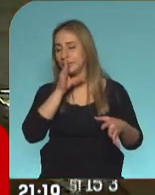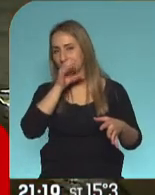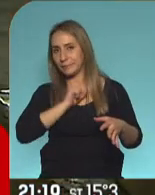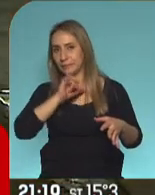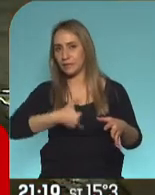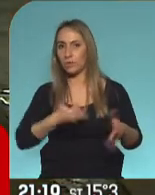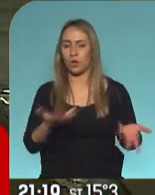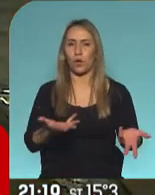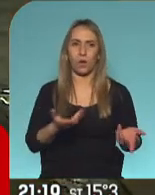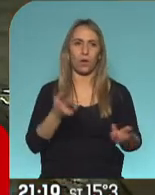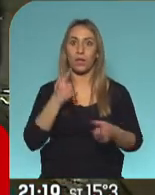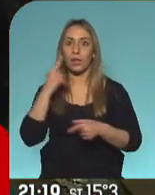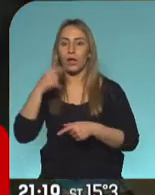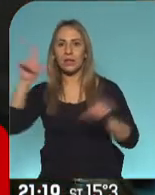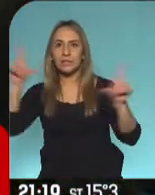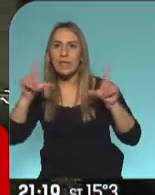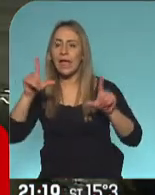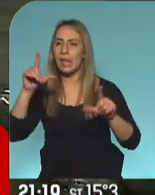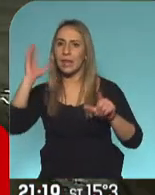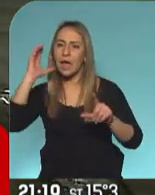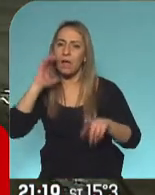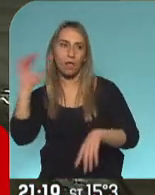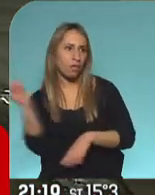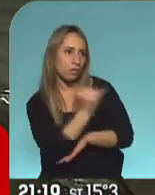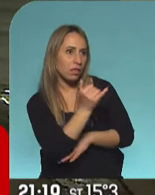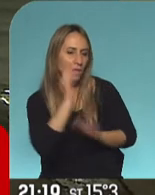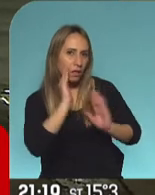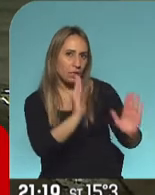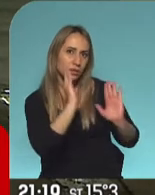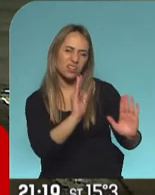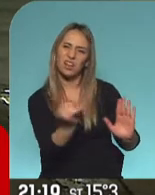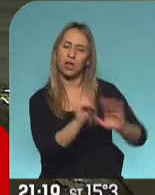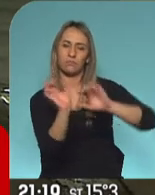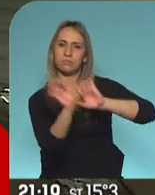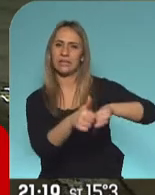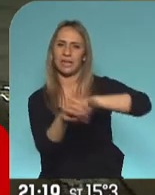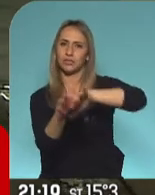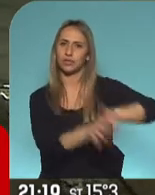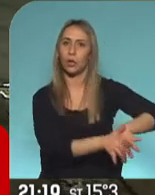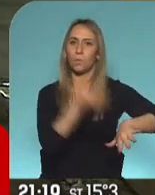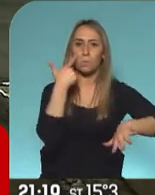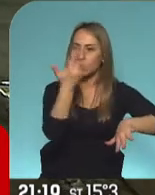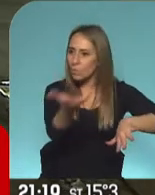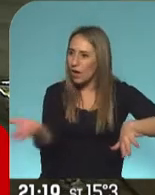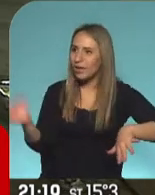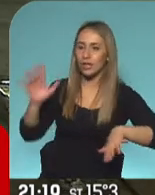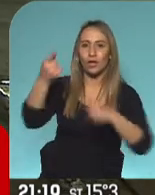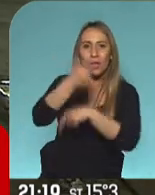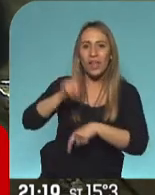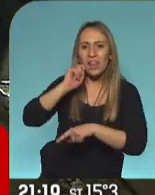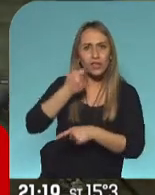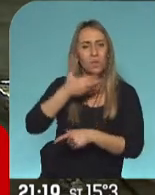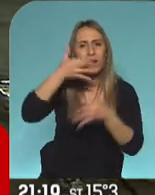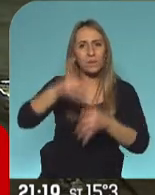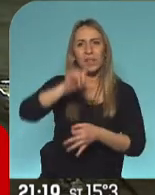radio, no les den televisión, no los muestren, muestren a los médicos, muestren lo que ustedes están mostrando, es otra cosa la realidad del